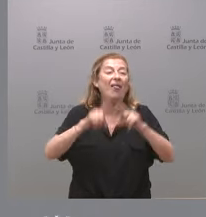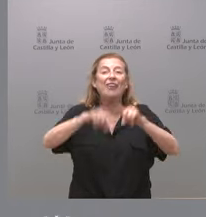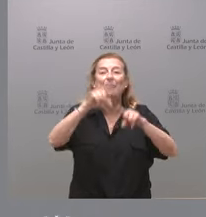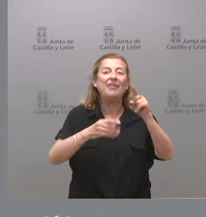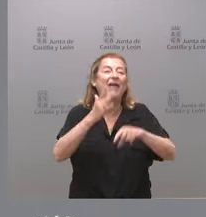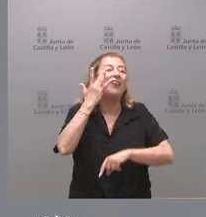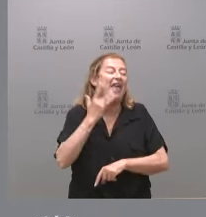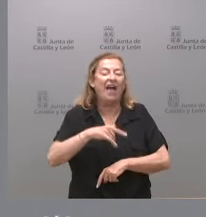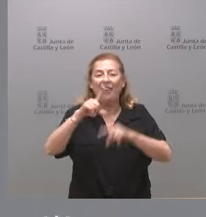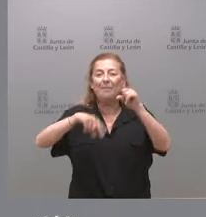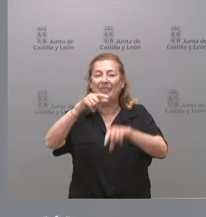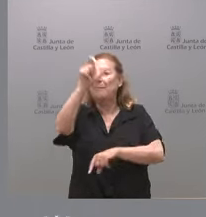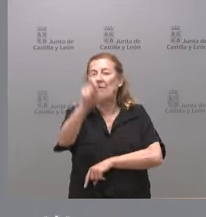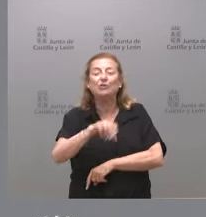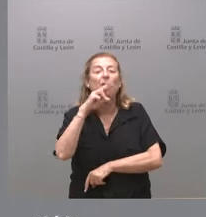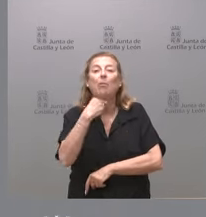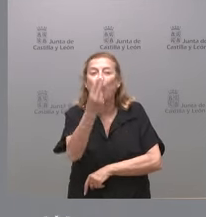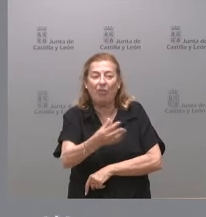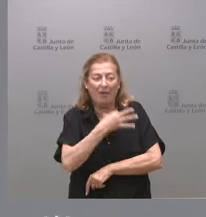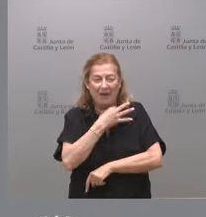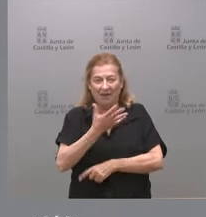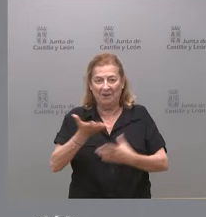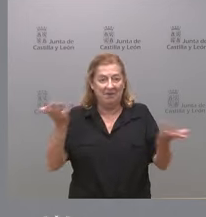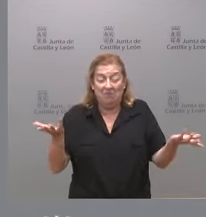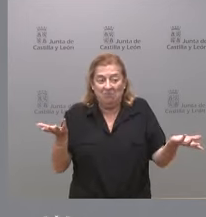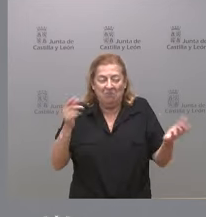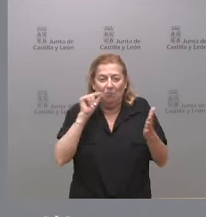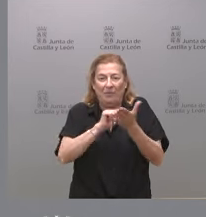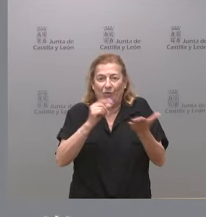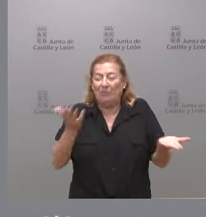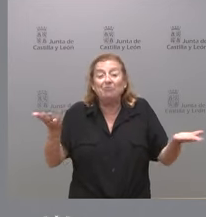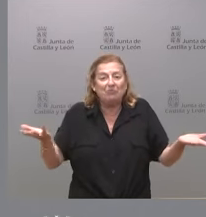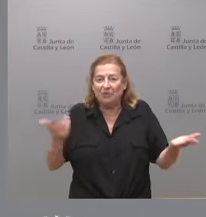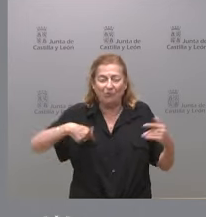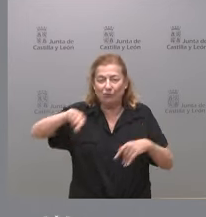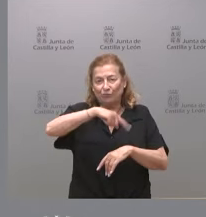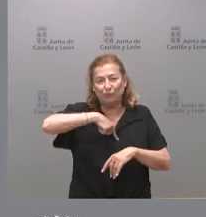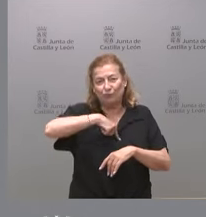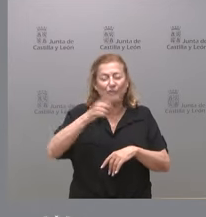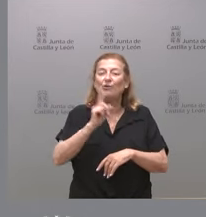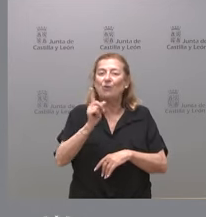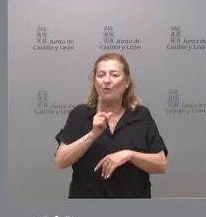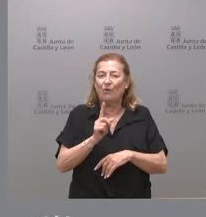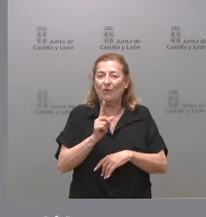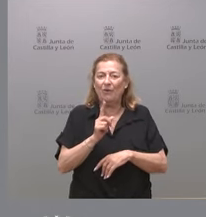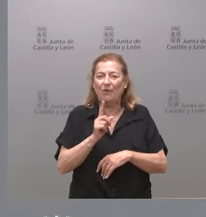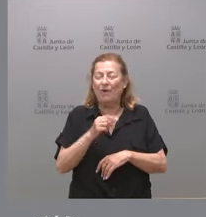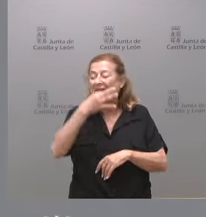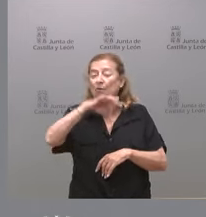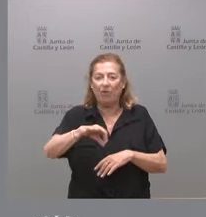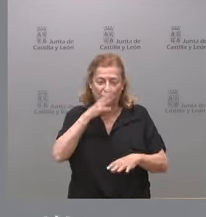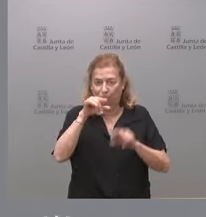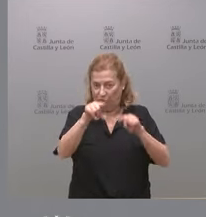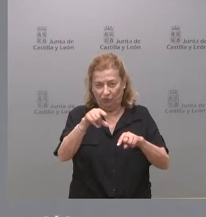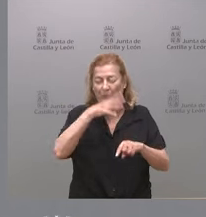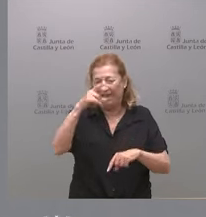según la persona que ejerce de portavoz de ese partido en un momento dado y nosotros no vamos a renunciar por ello